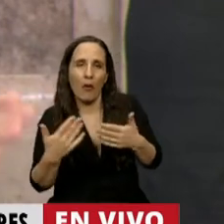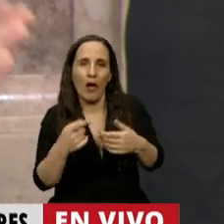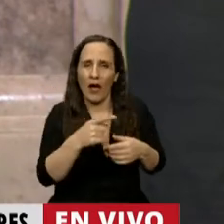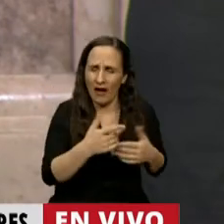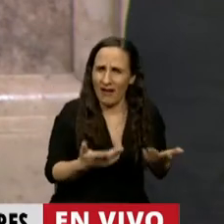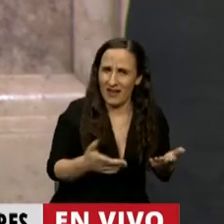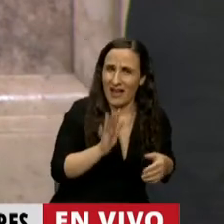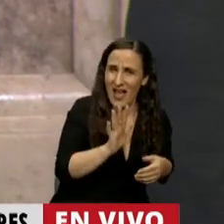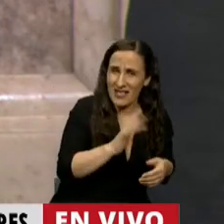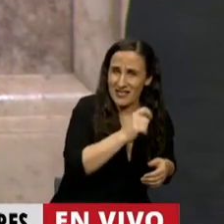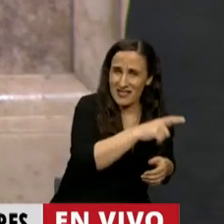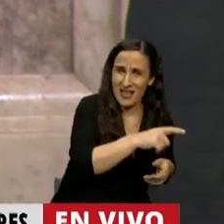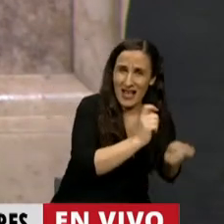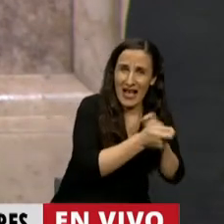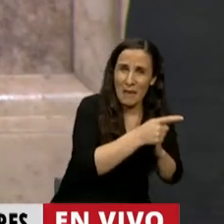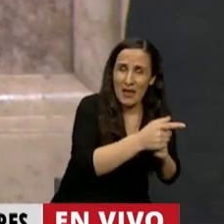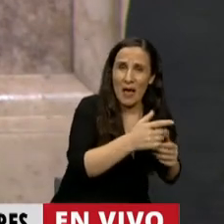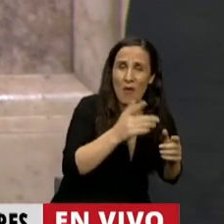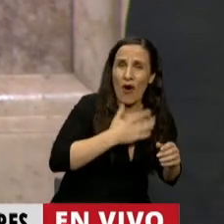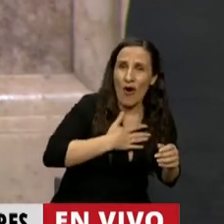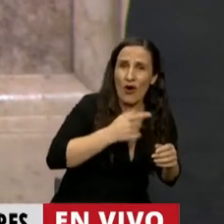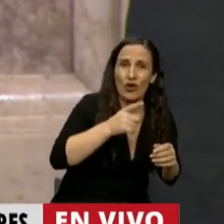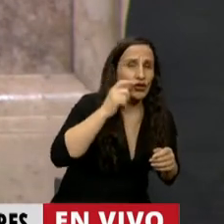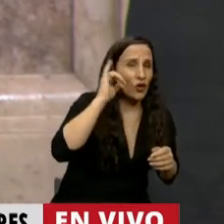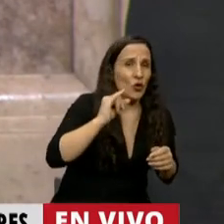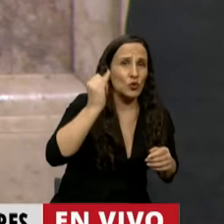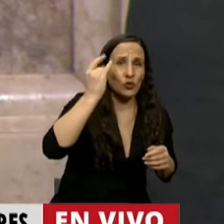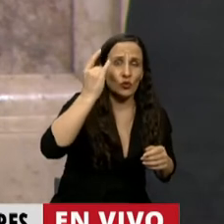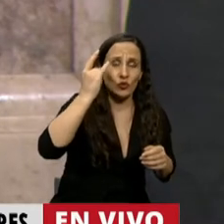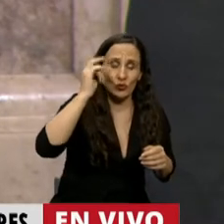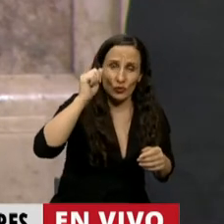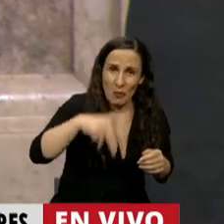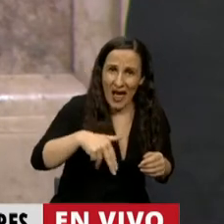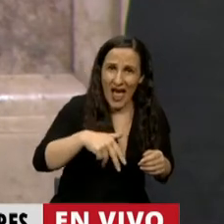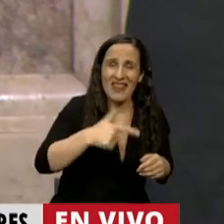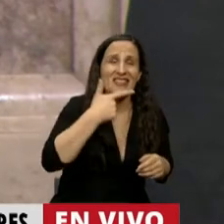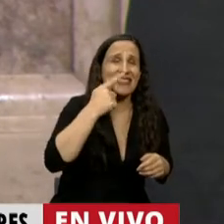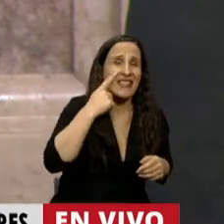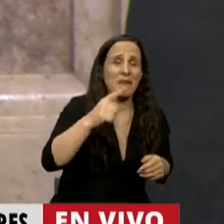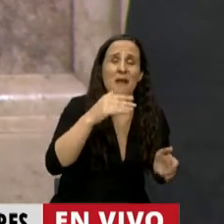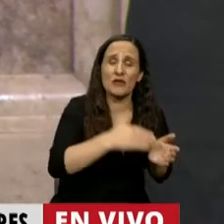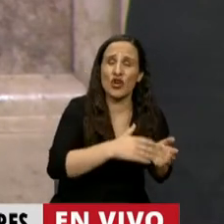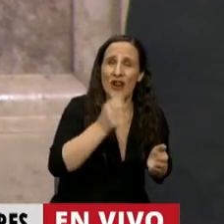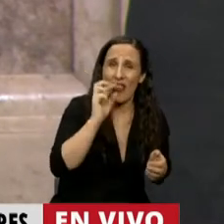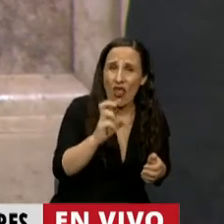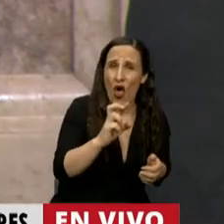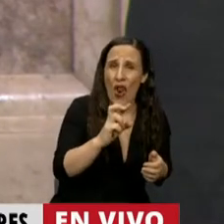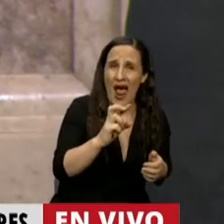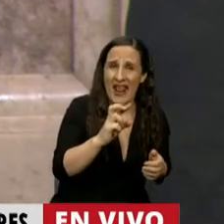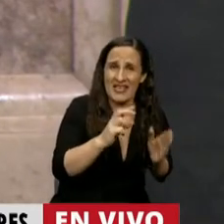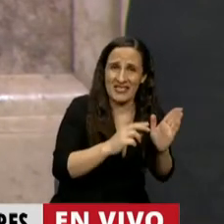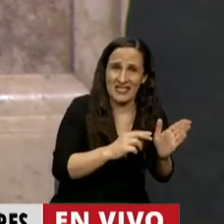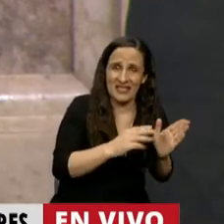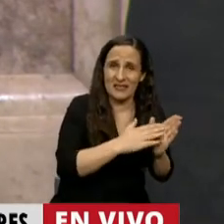Si cambiemos, aplaudió a Guzmán. En un par de reuniones de Zoom, 17 mil millones de dólares entre la primera oferta y la